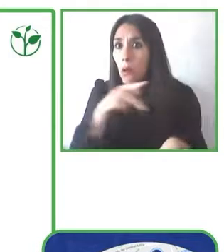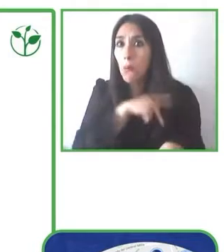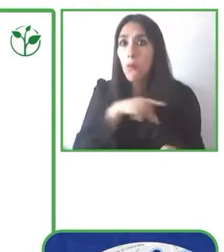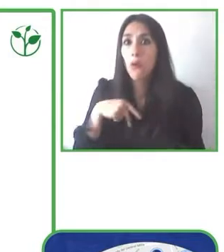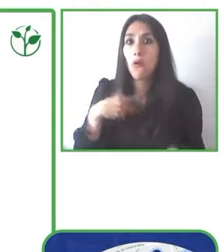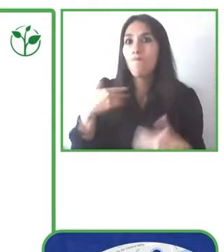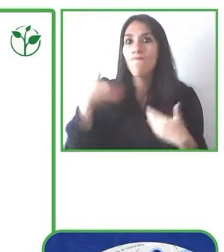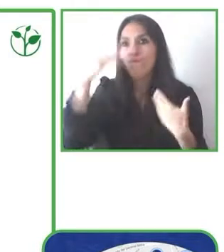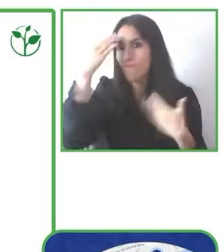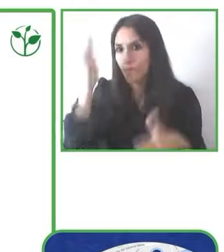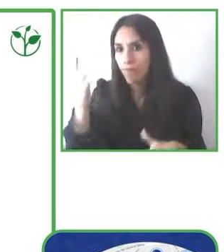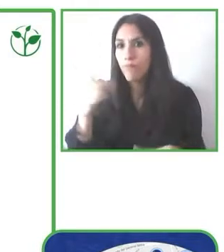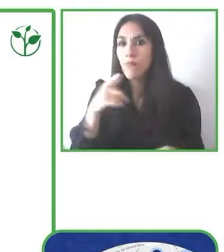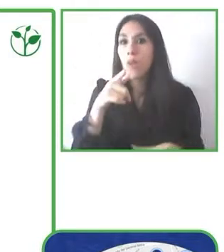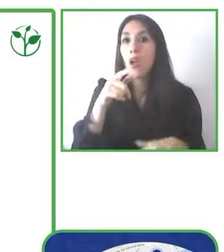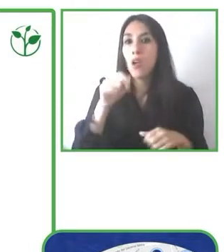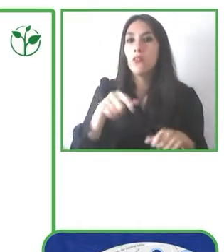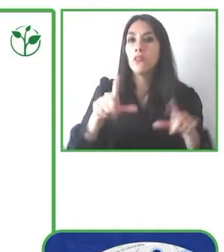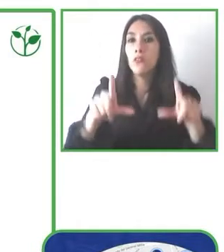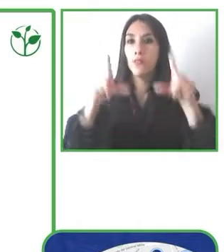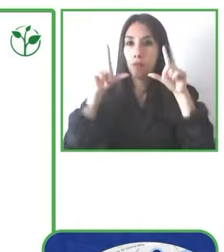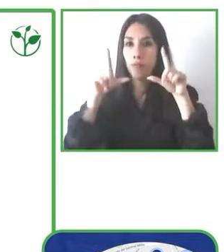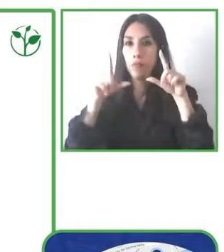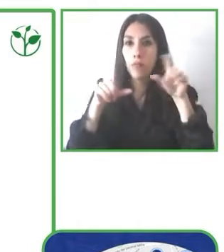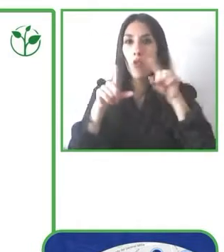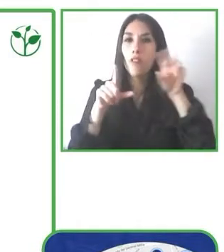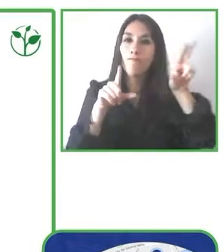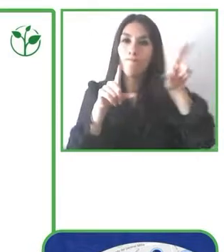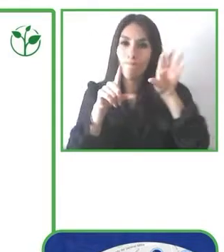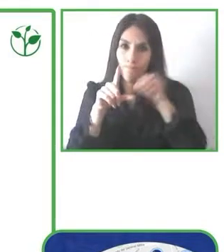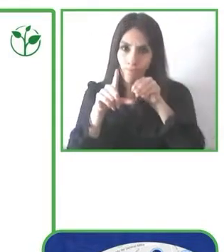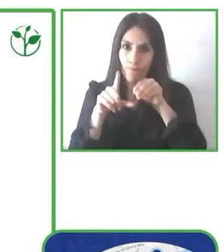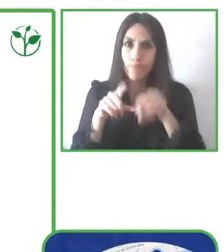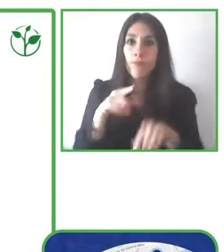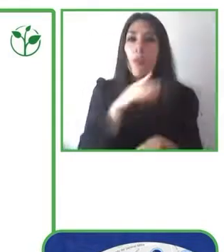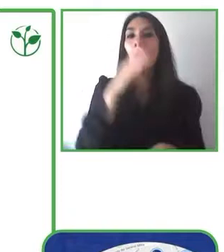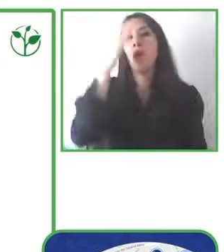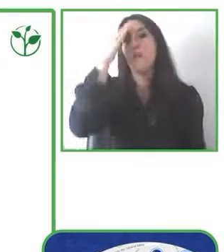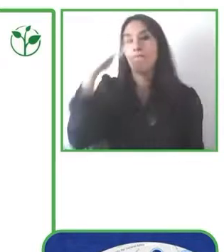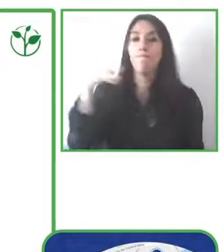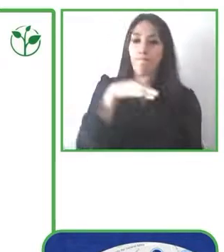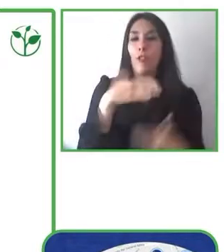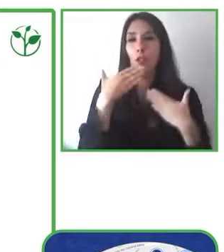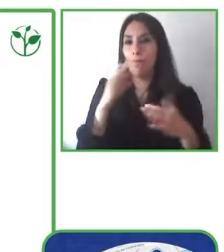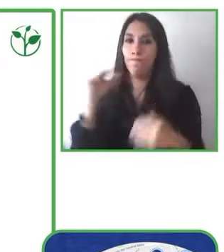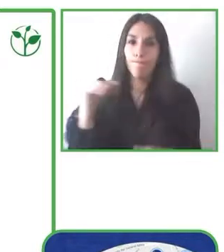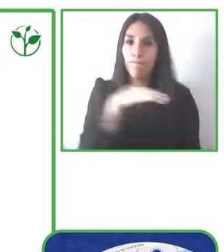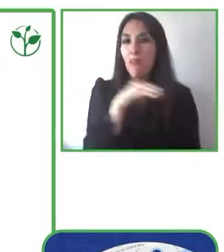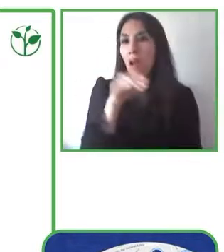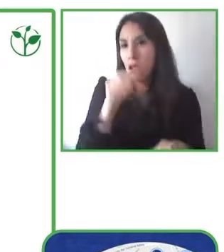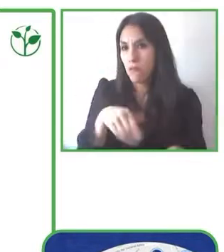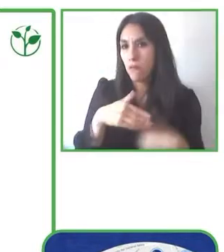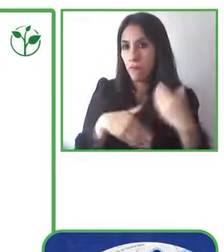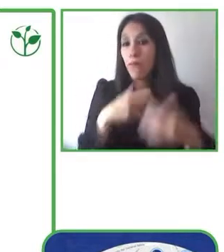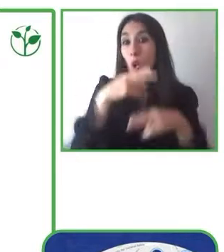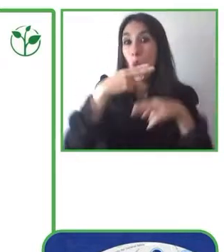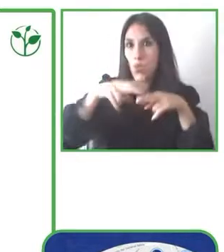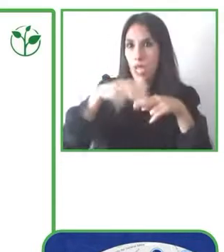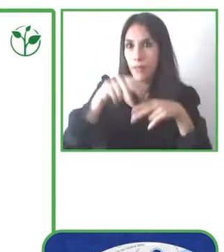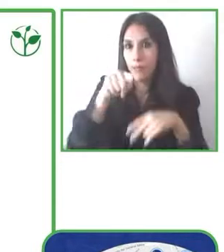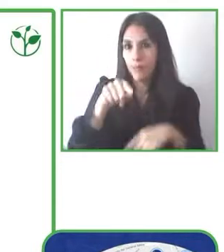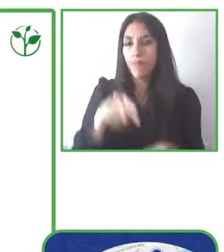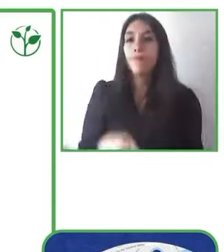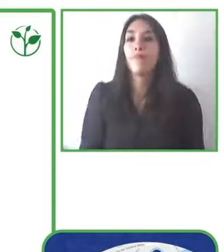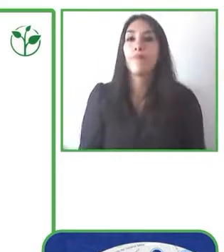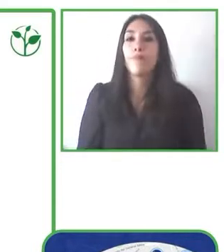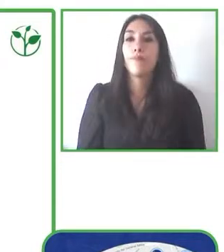colectivo y aumentar el número de beneficiarios por supuesto para que se puedan convertir en usuarios de nuestra plataforma y ampliar